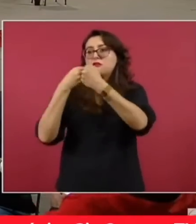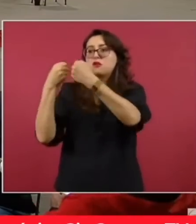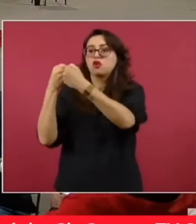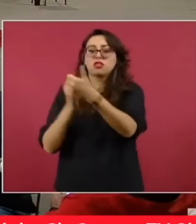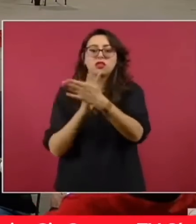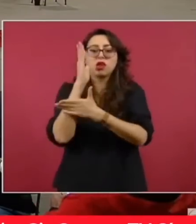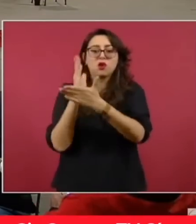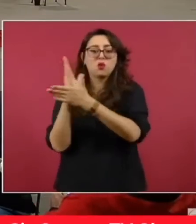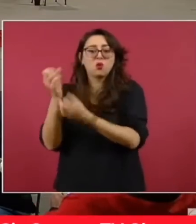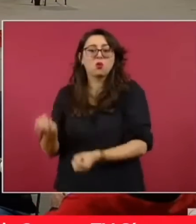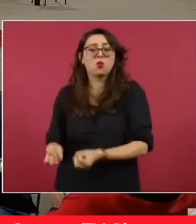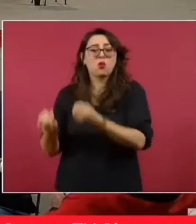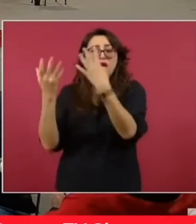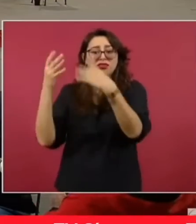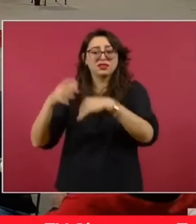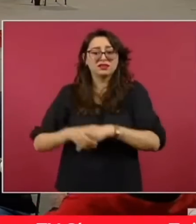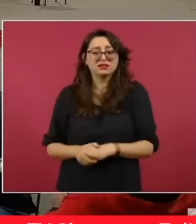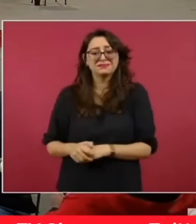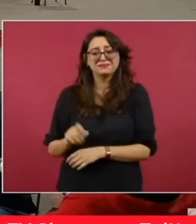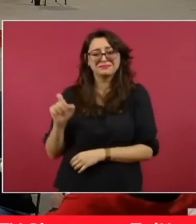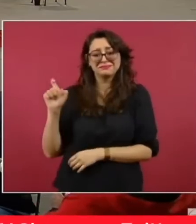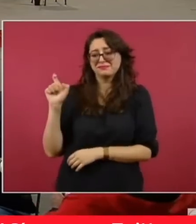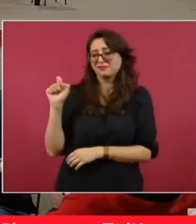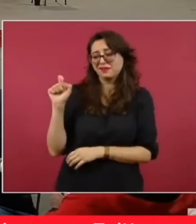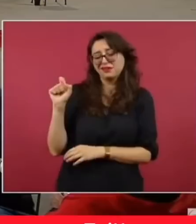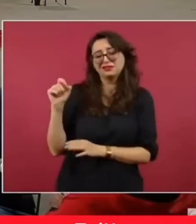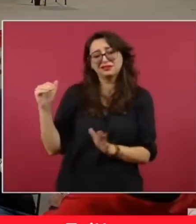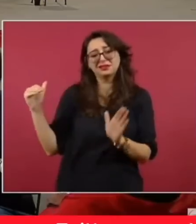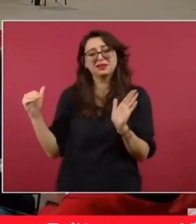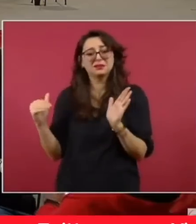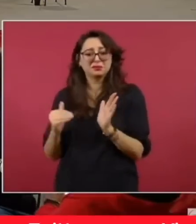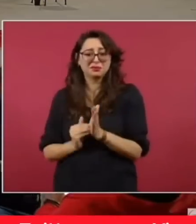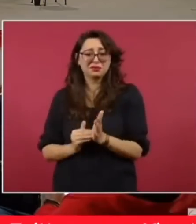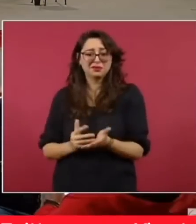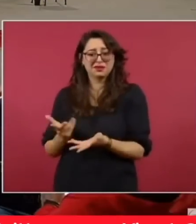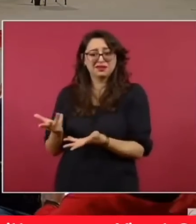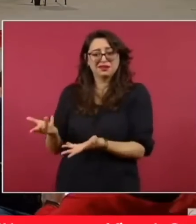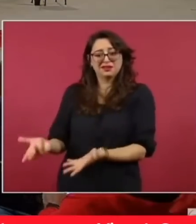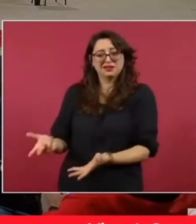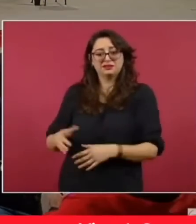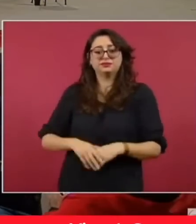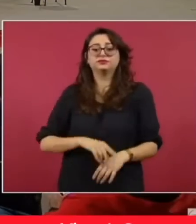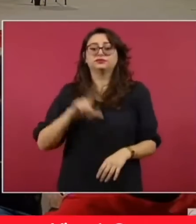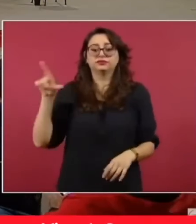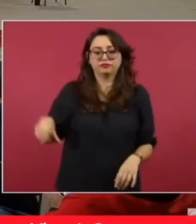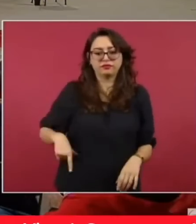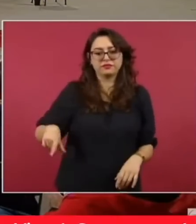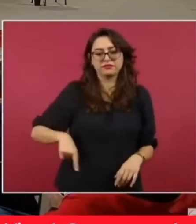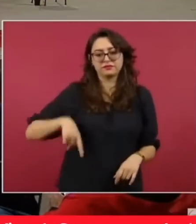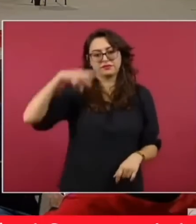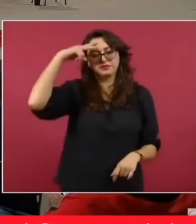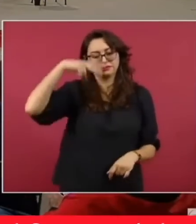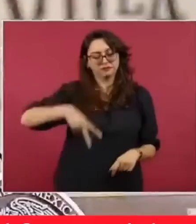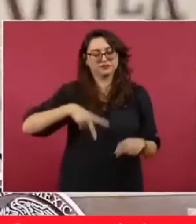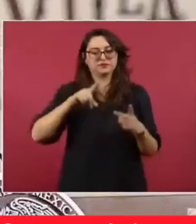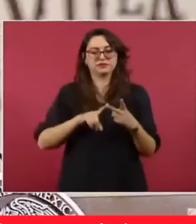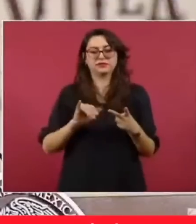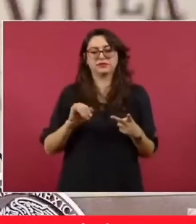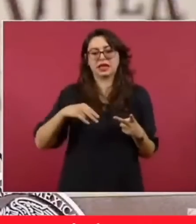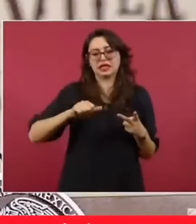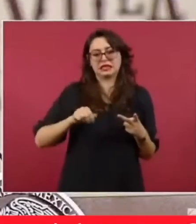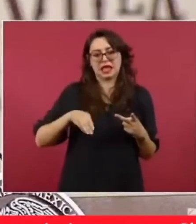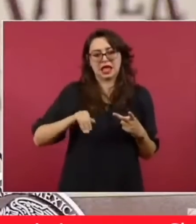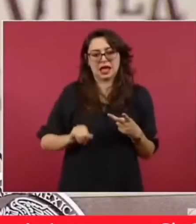Estados Unidos. Sin embargo, tanto el gobierno de México, a través de Protección Civil y el Instituto Nacional de Migración, así como